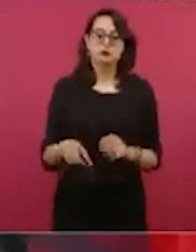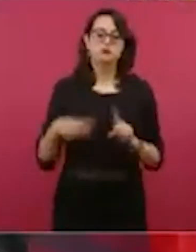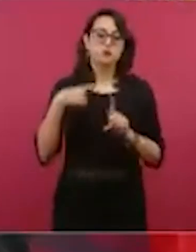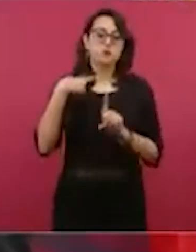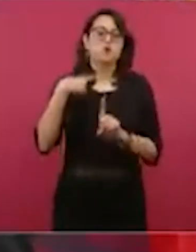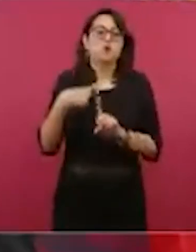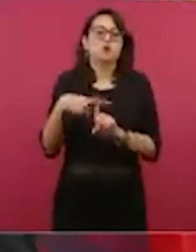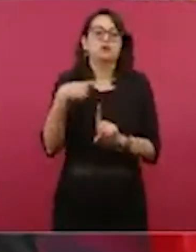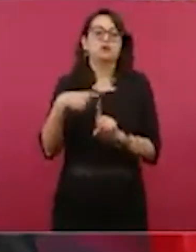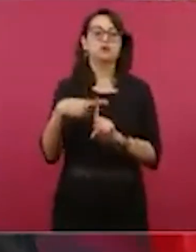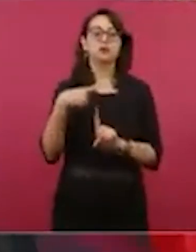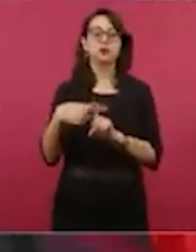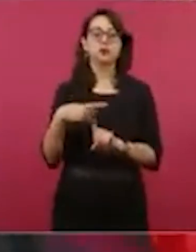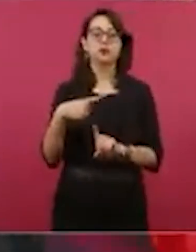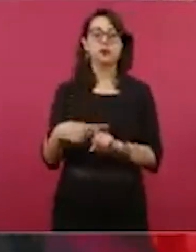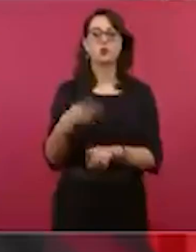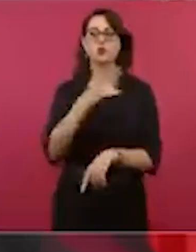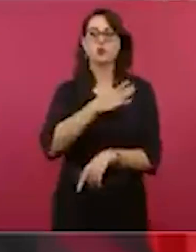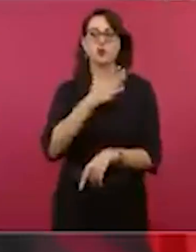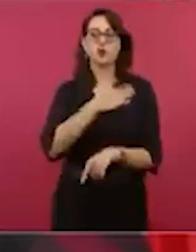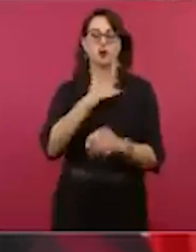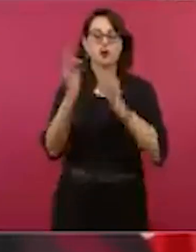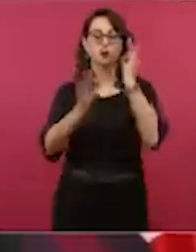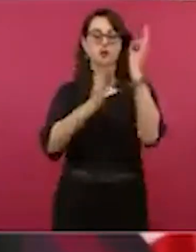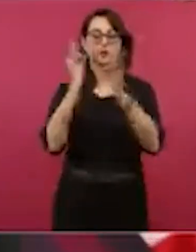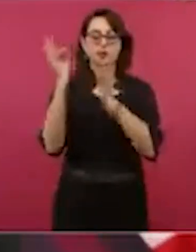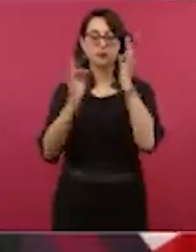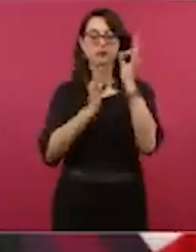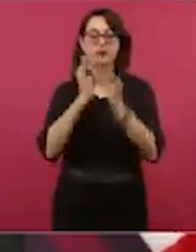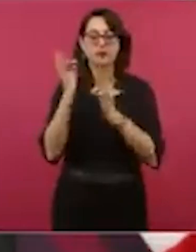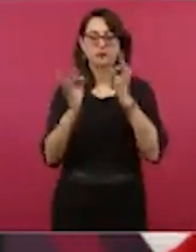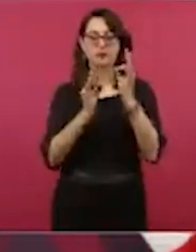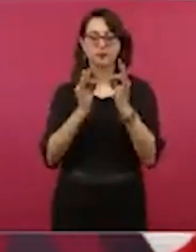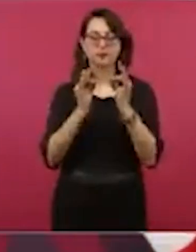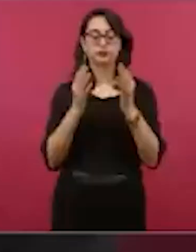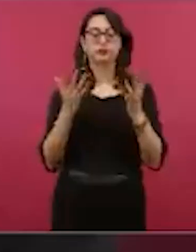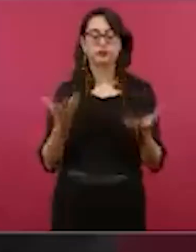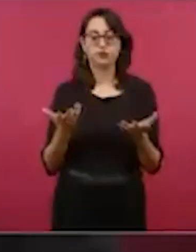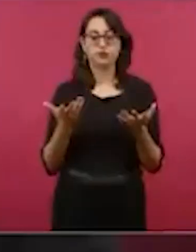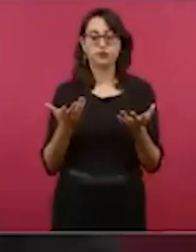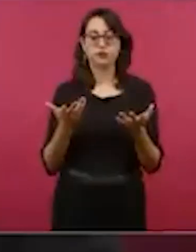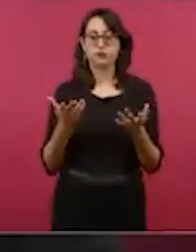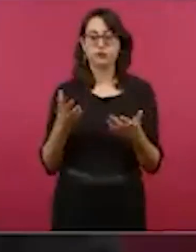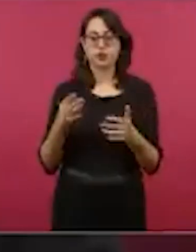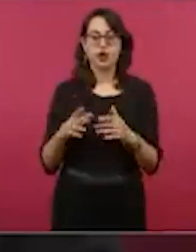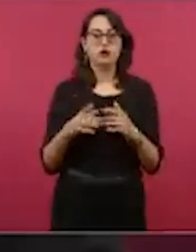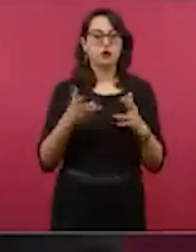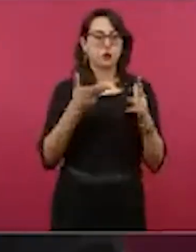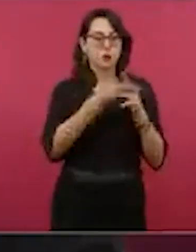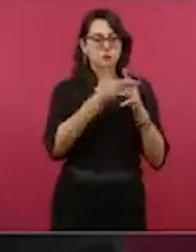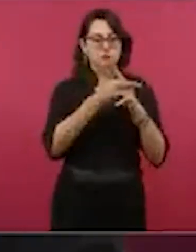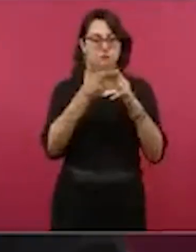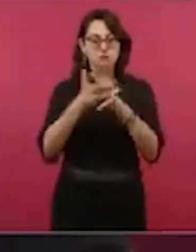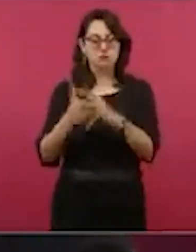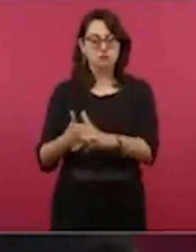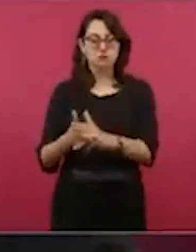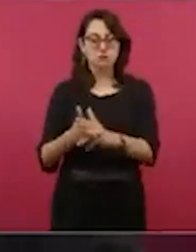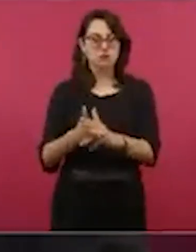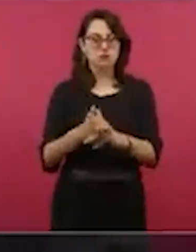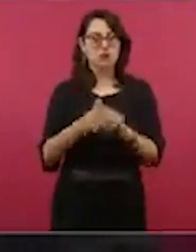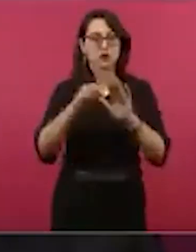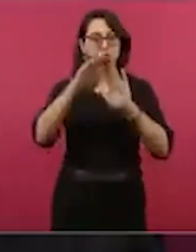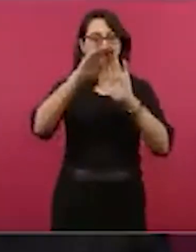esa tendencia se mantiene y